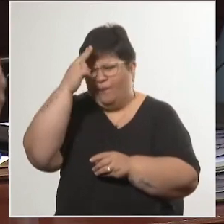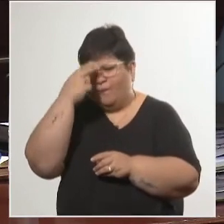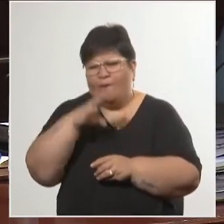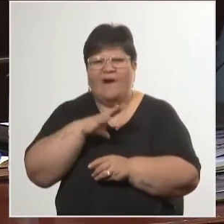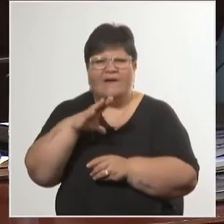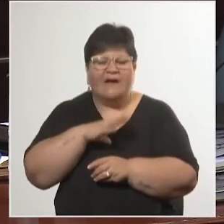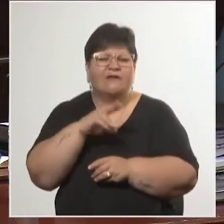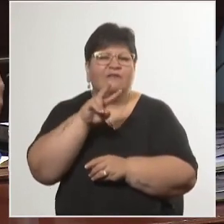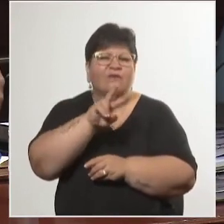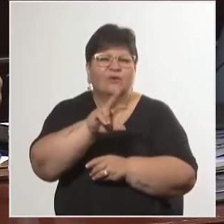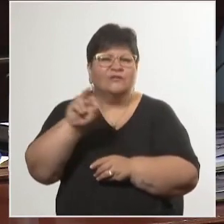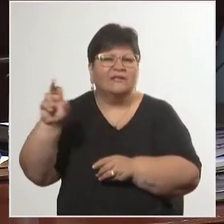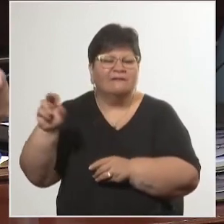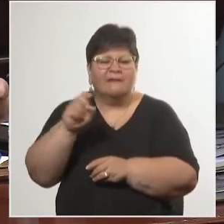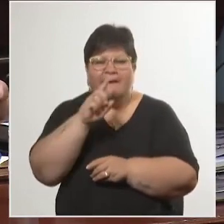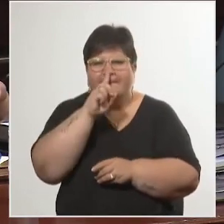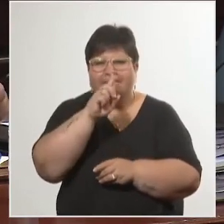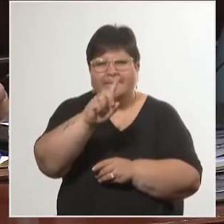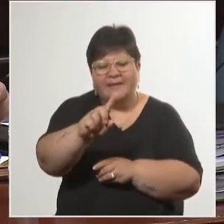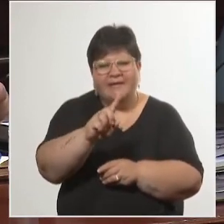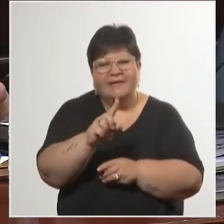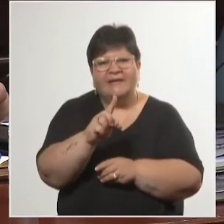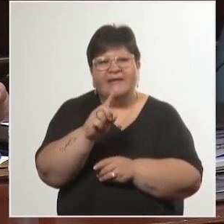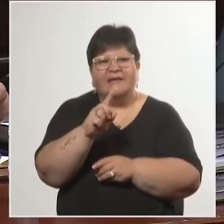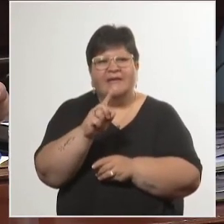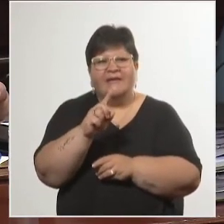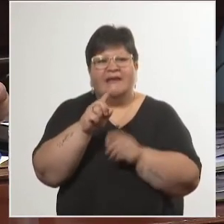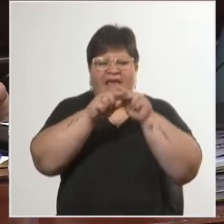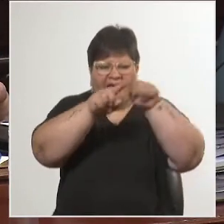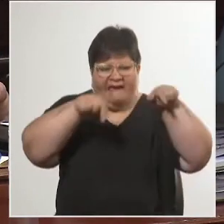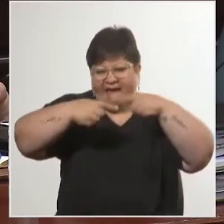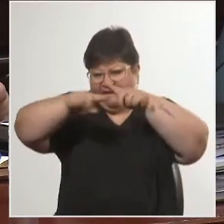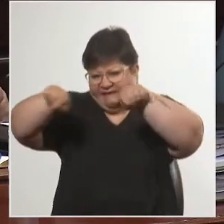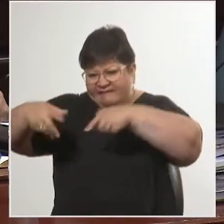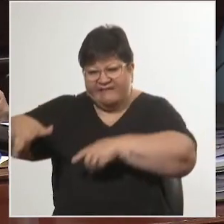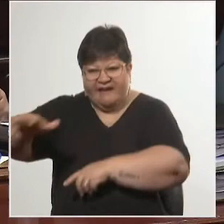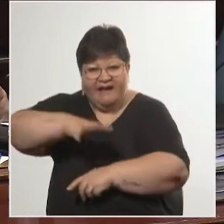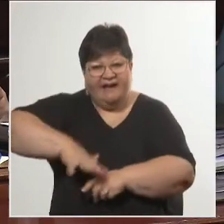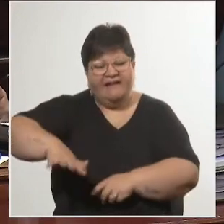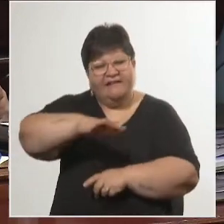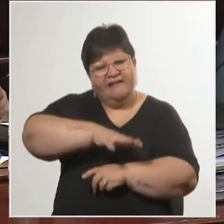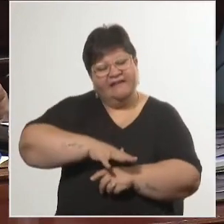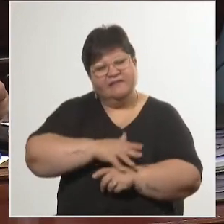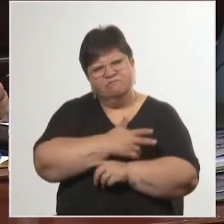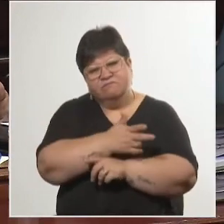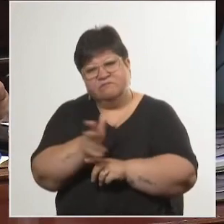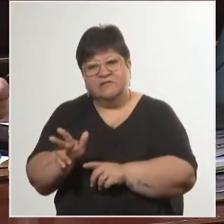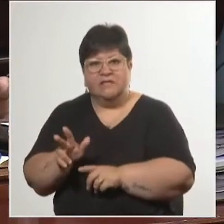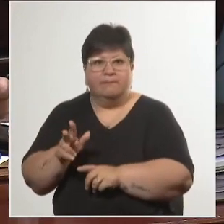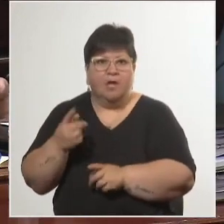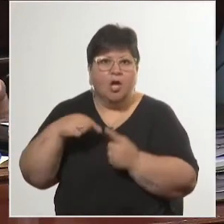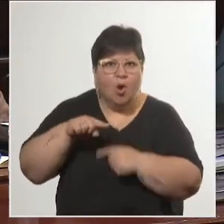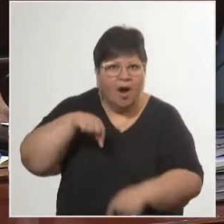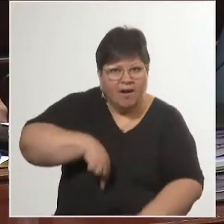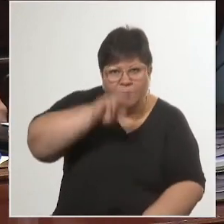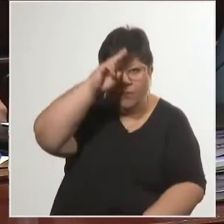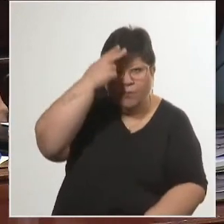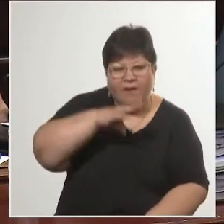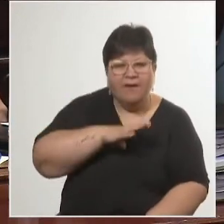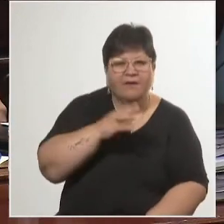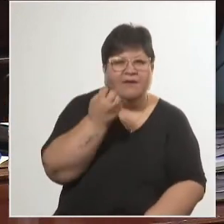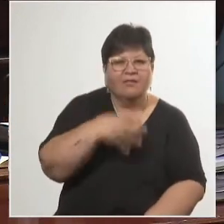200.000 hectáreas regadas cuando el Uruguay tiene cerca de 14 millones de hectáreas